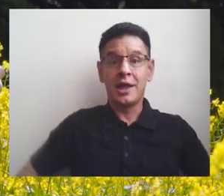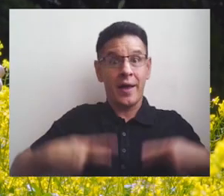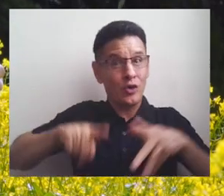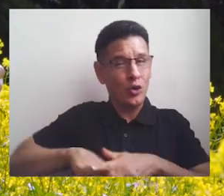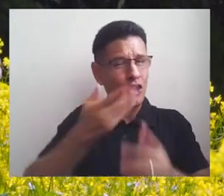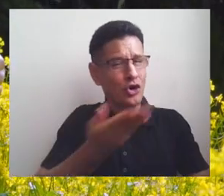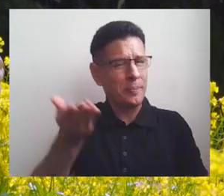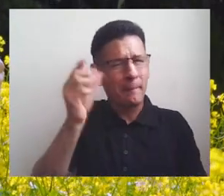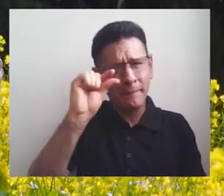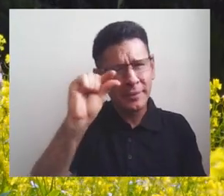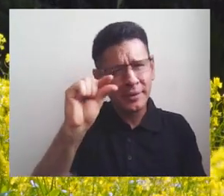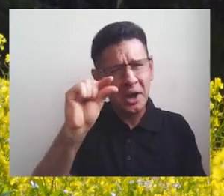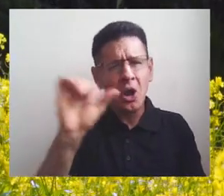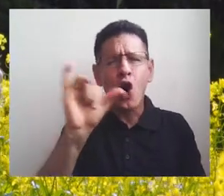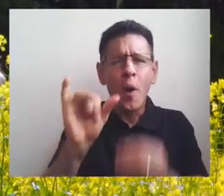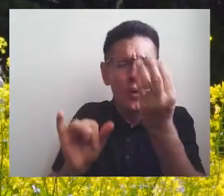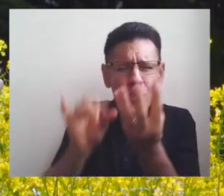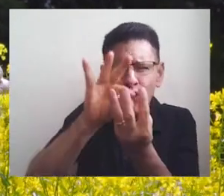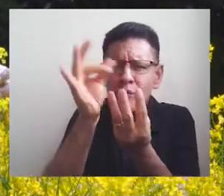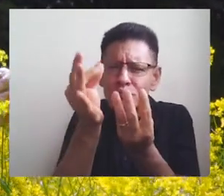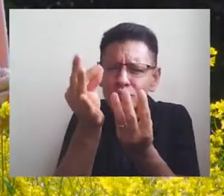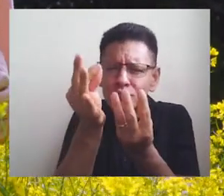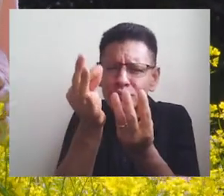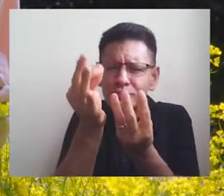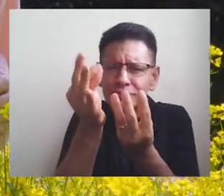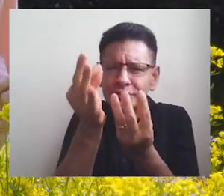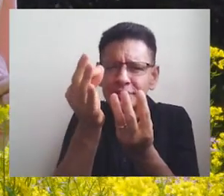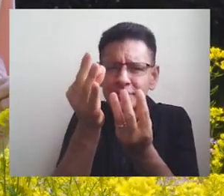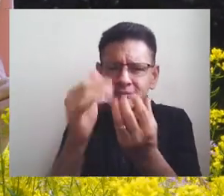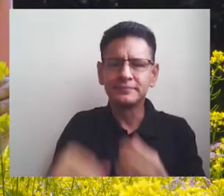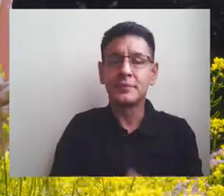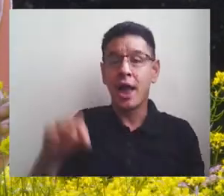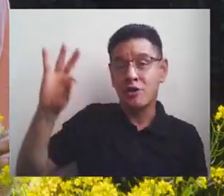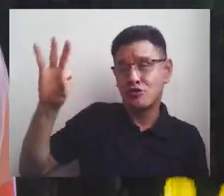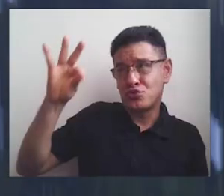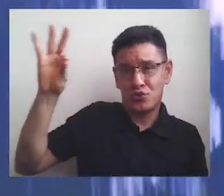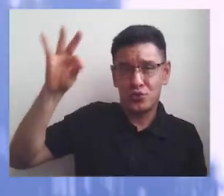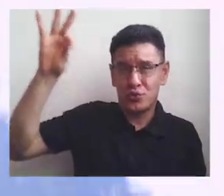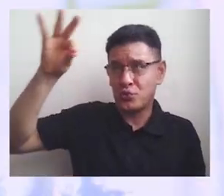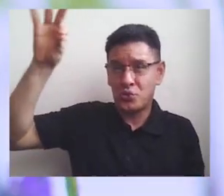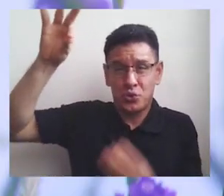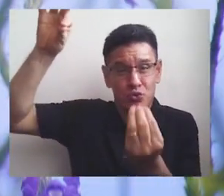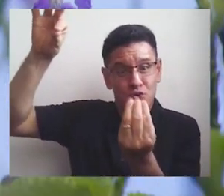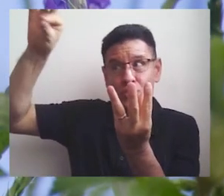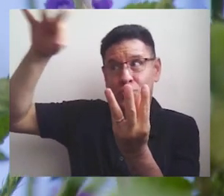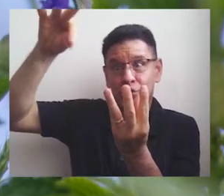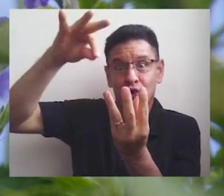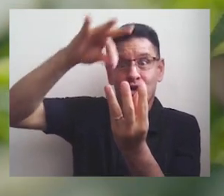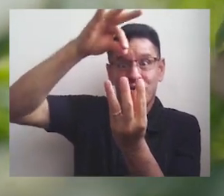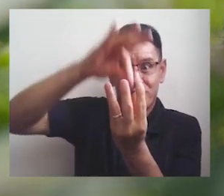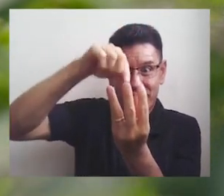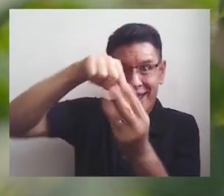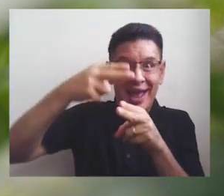La vida empieza por una cosa tan pequeña como el poli. Su vuelo a través del aire,